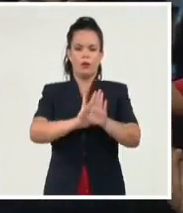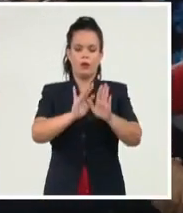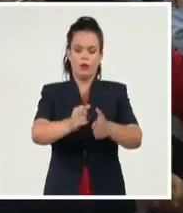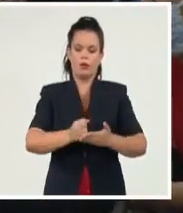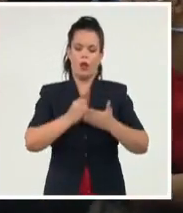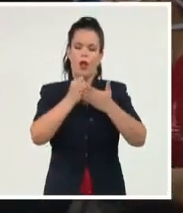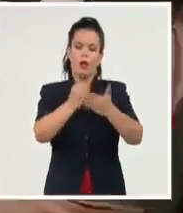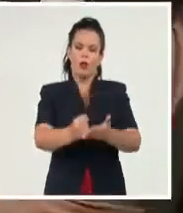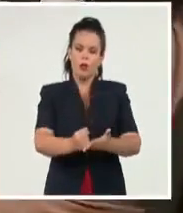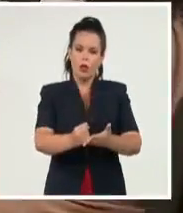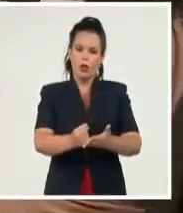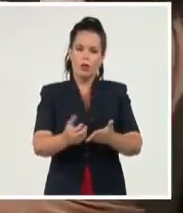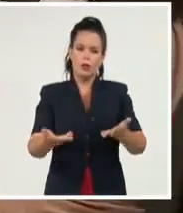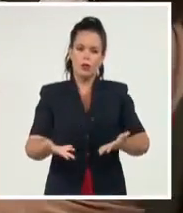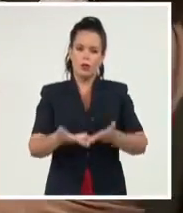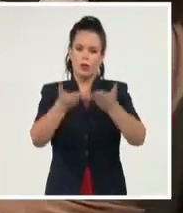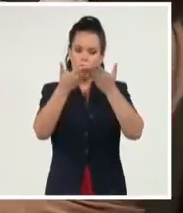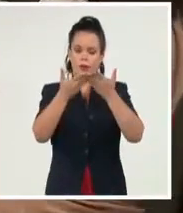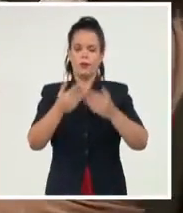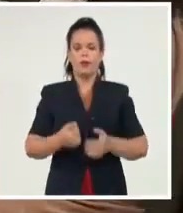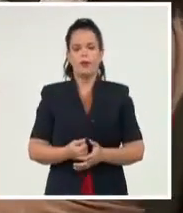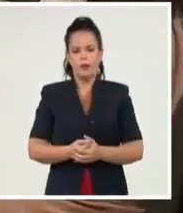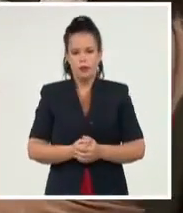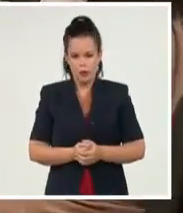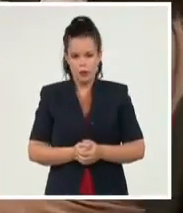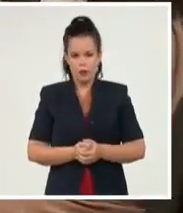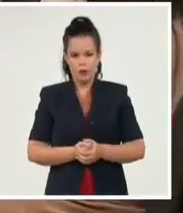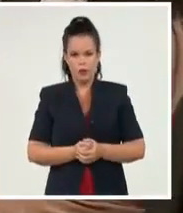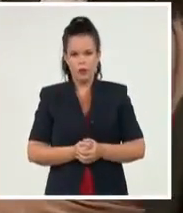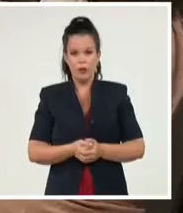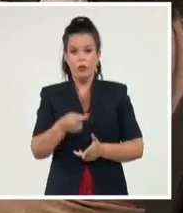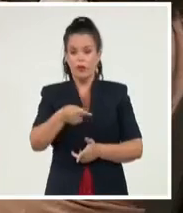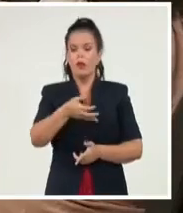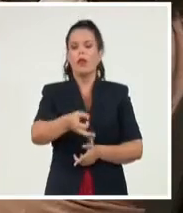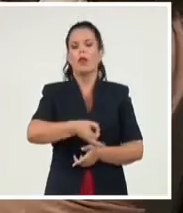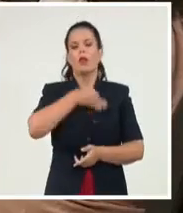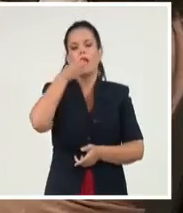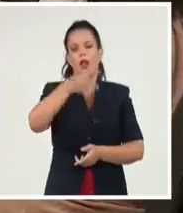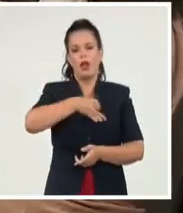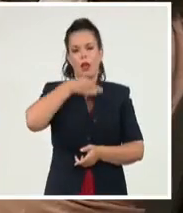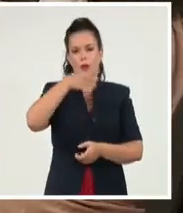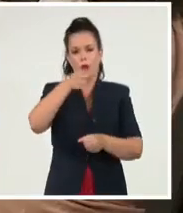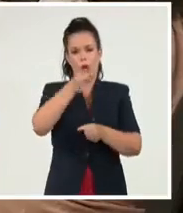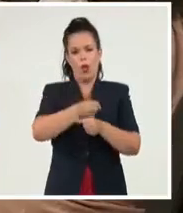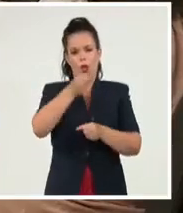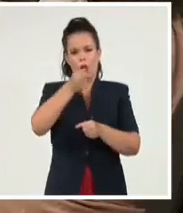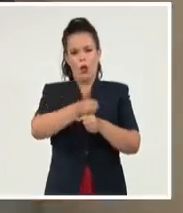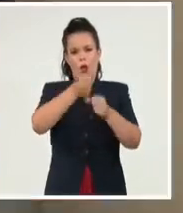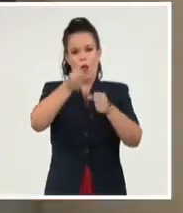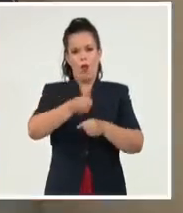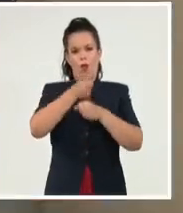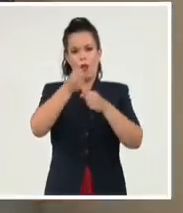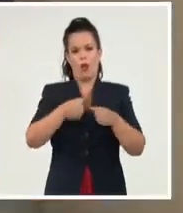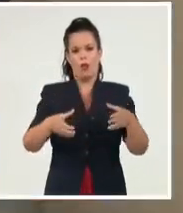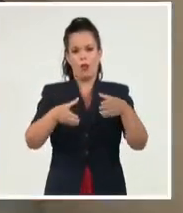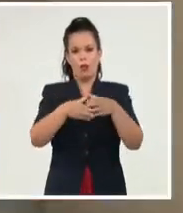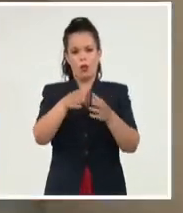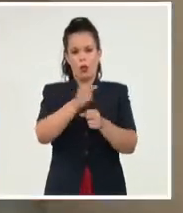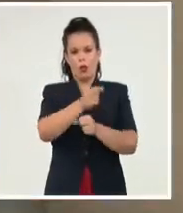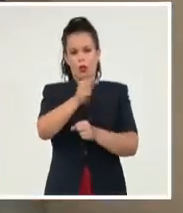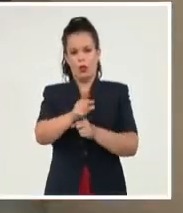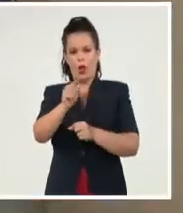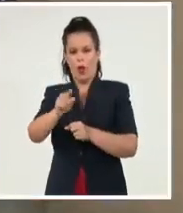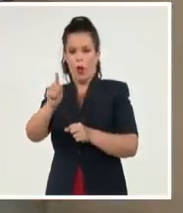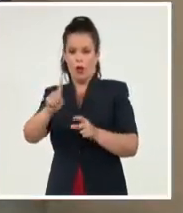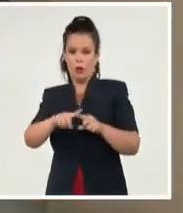participar. El doctor Alexis García narró el trabajo realizado por sus colegas en estos duros meses de pandemia